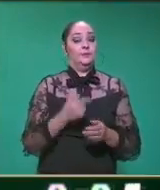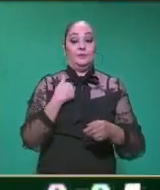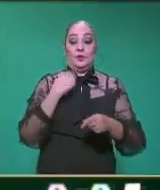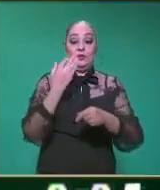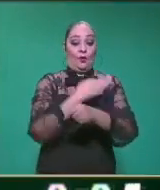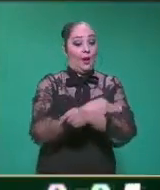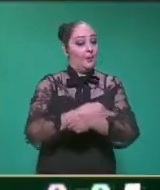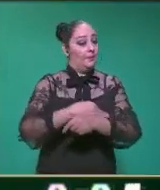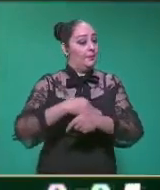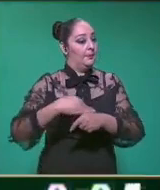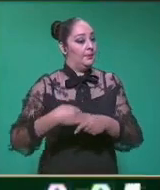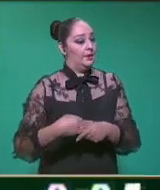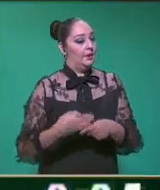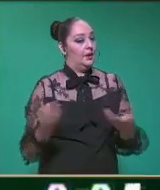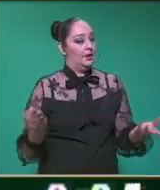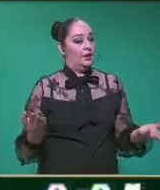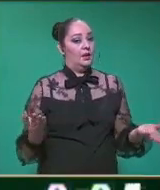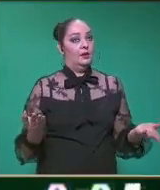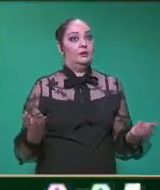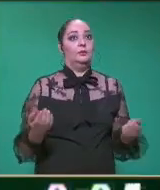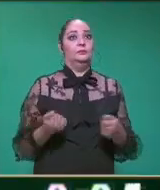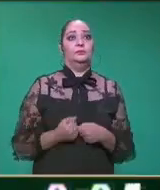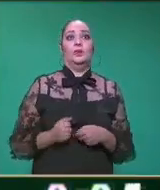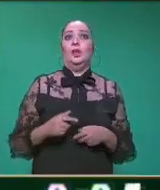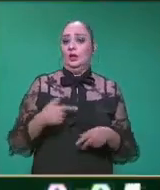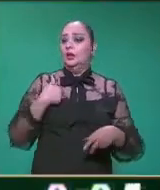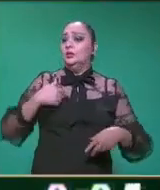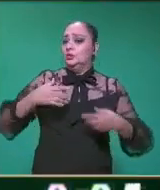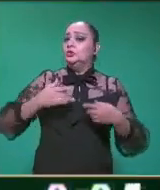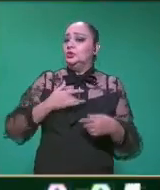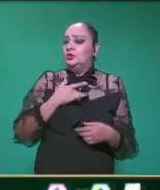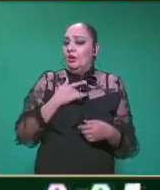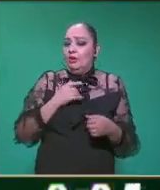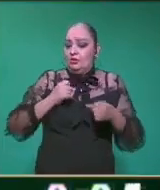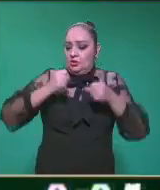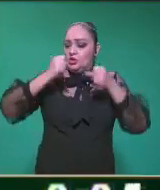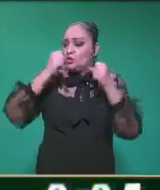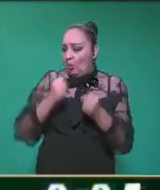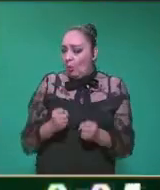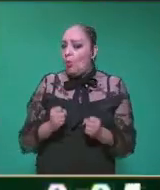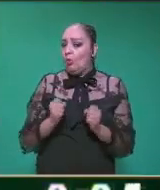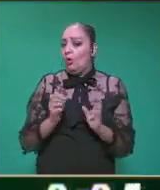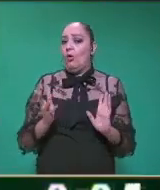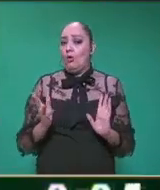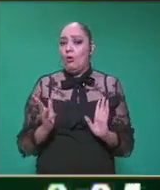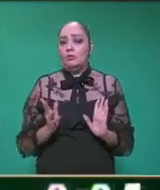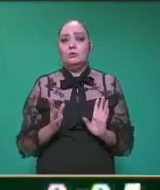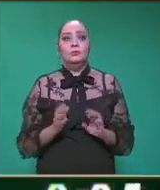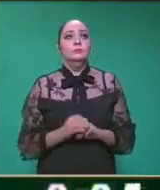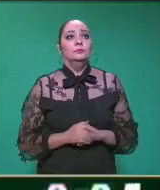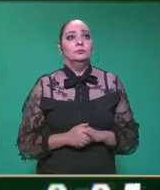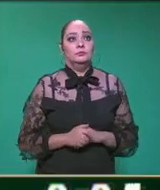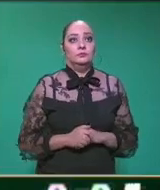Mi familia segura está. ¿Ok?